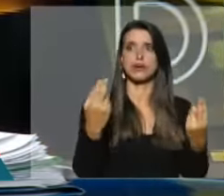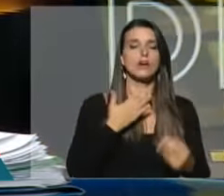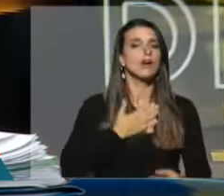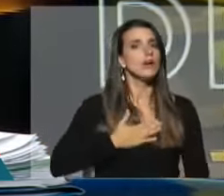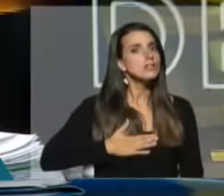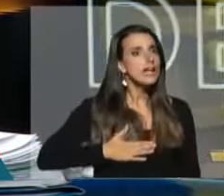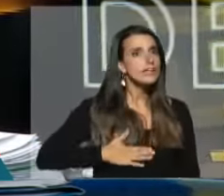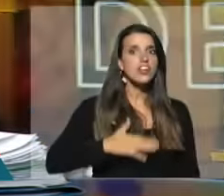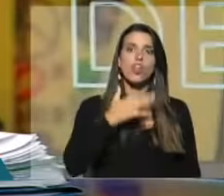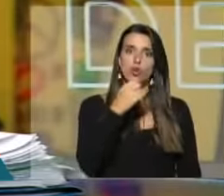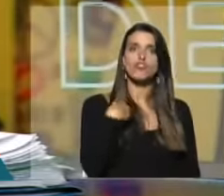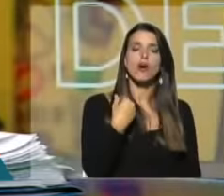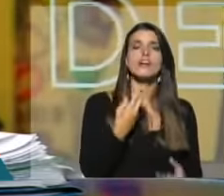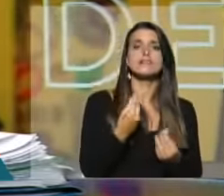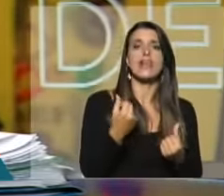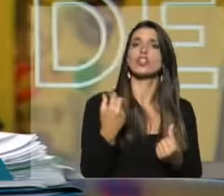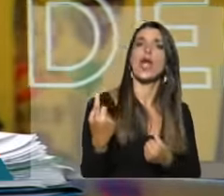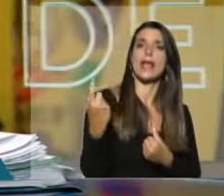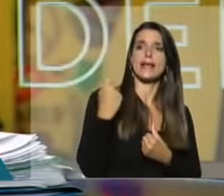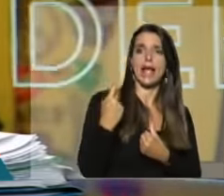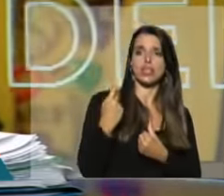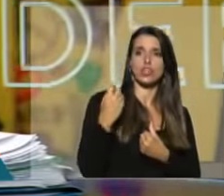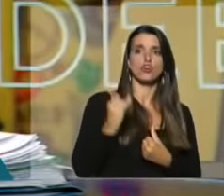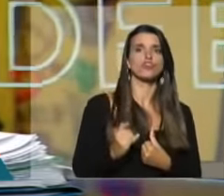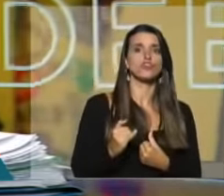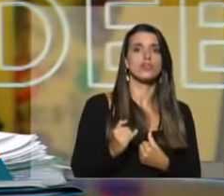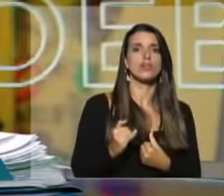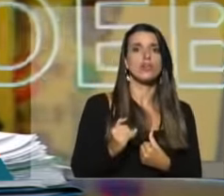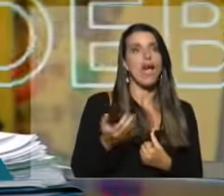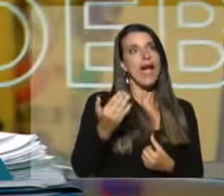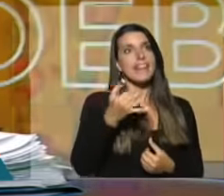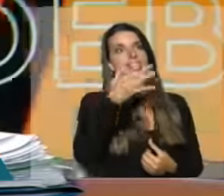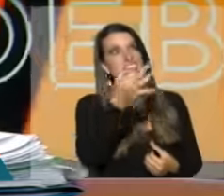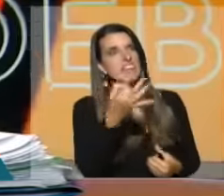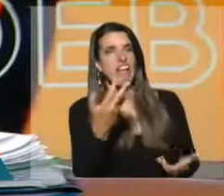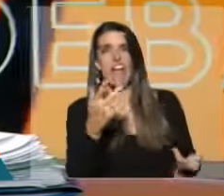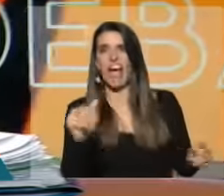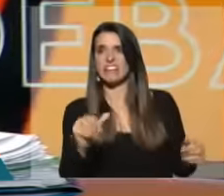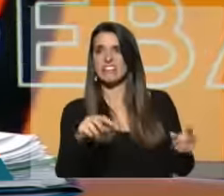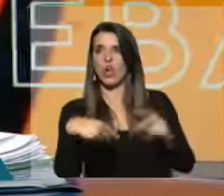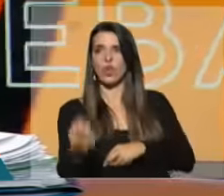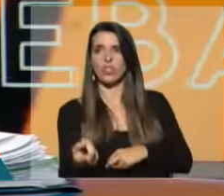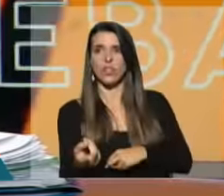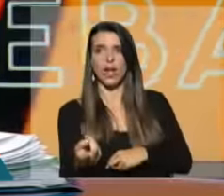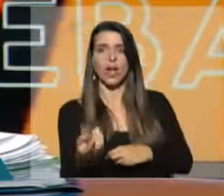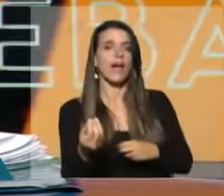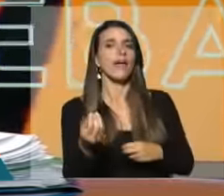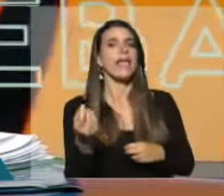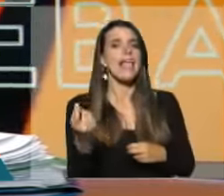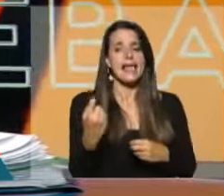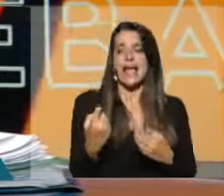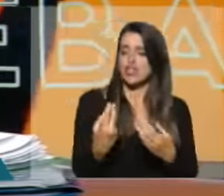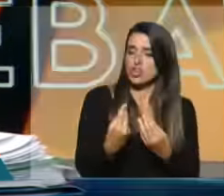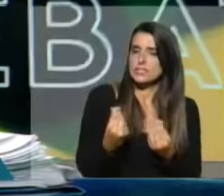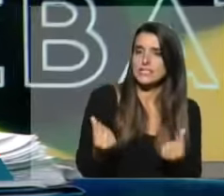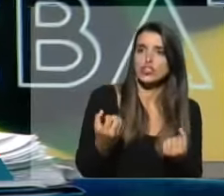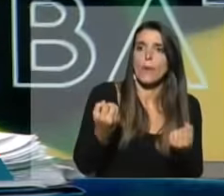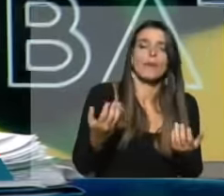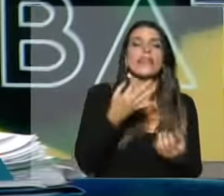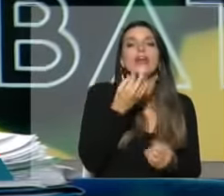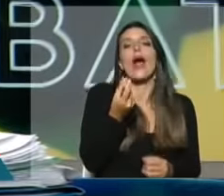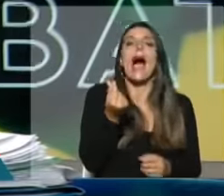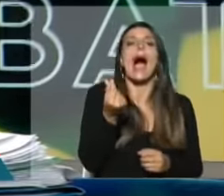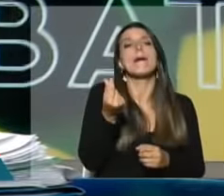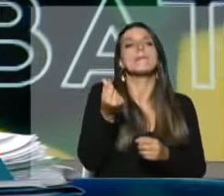nos sentimos engañados. Sentimos engañados porque se ha dicho una cosa y después se hace otra. Nos sentimos engañados porque se dijo que no se iban a subir las